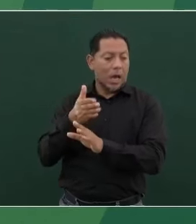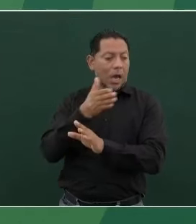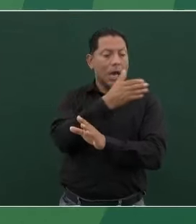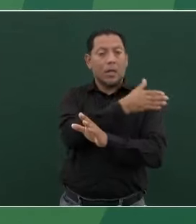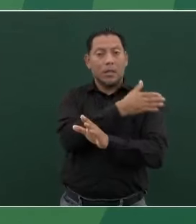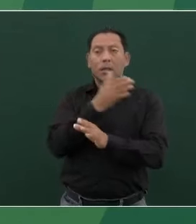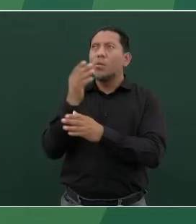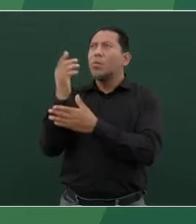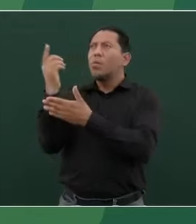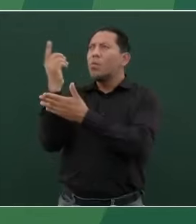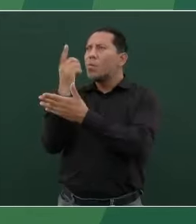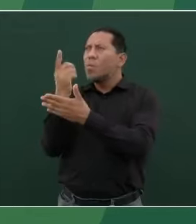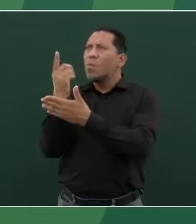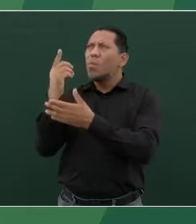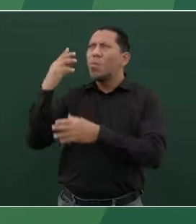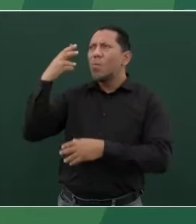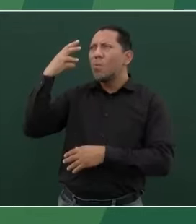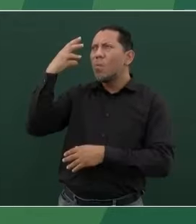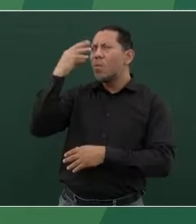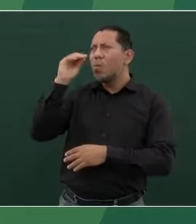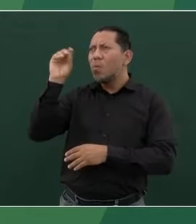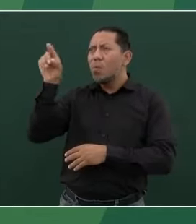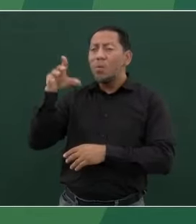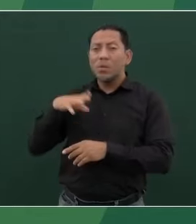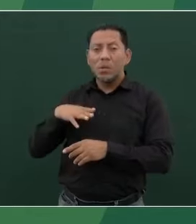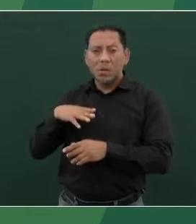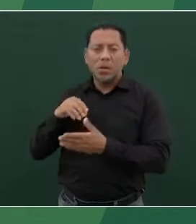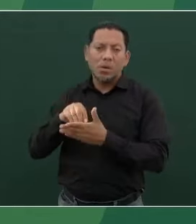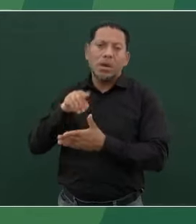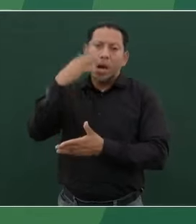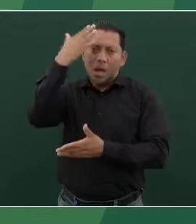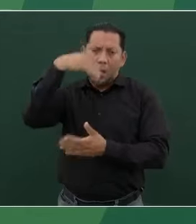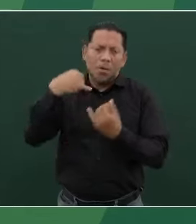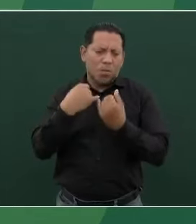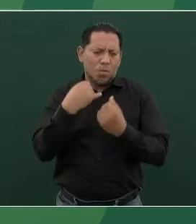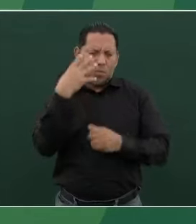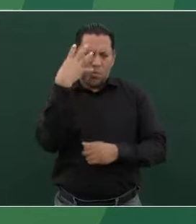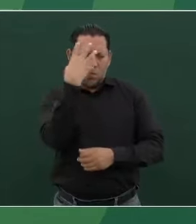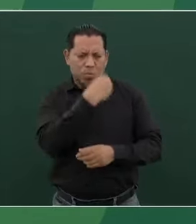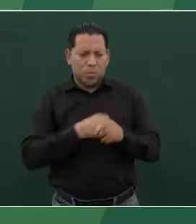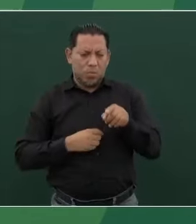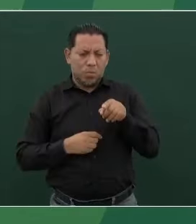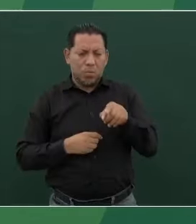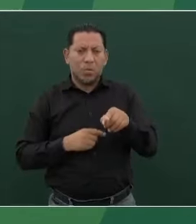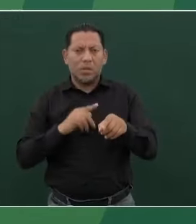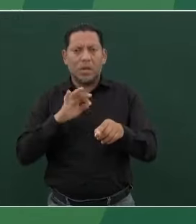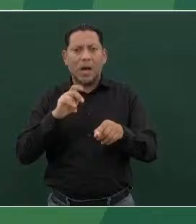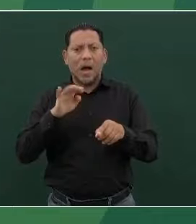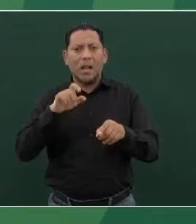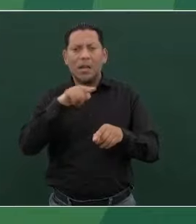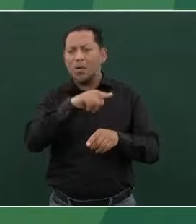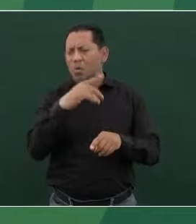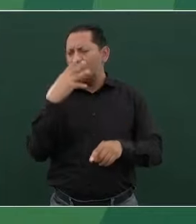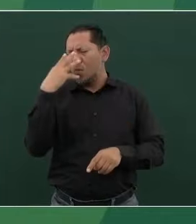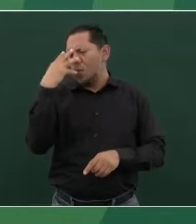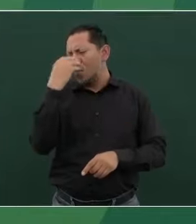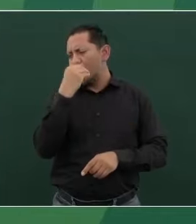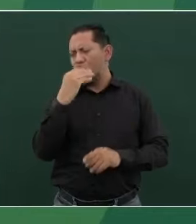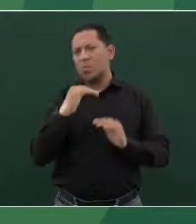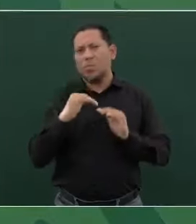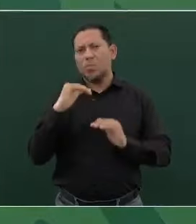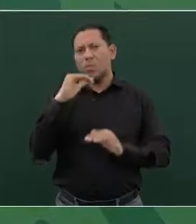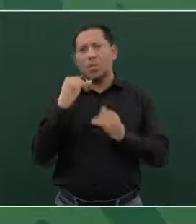pinturas murales. Y lo mismo, pues ya sabemos la belleza de Tical. y